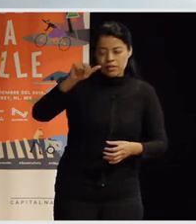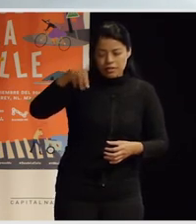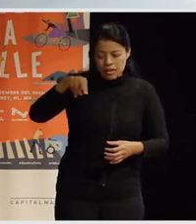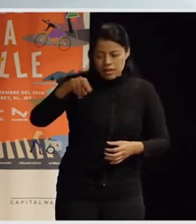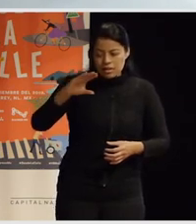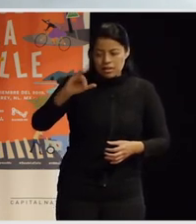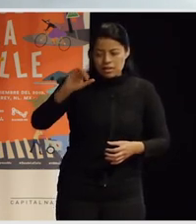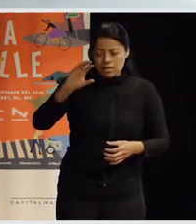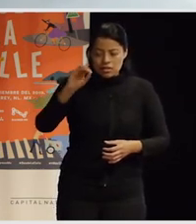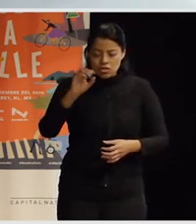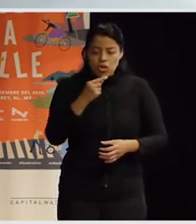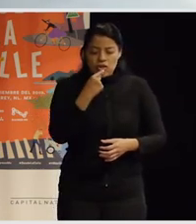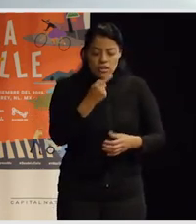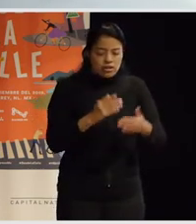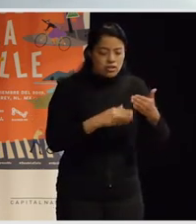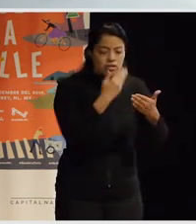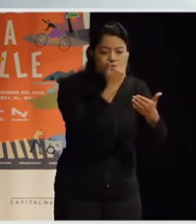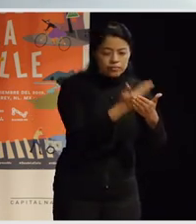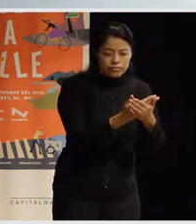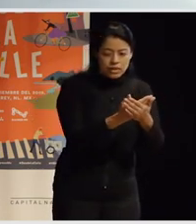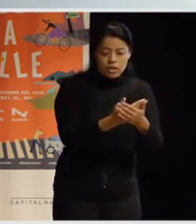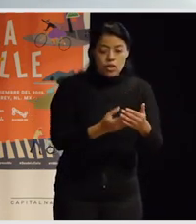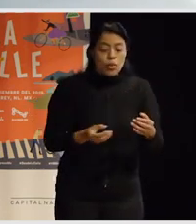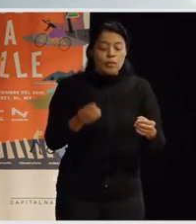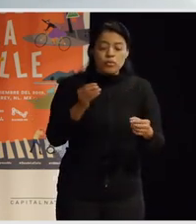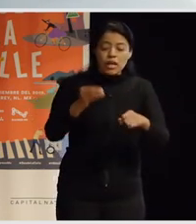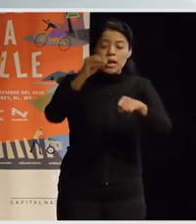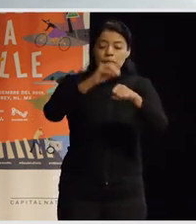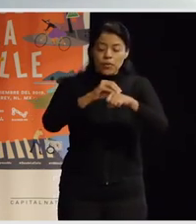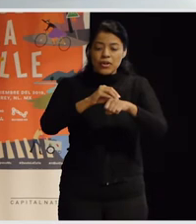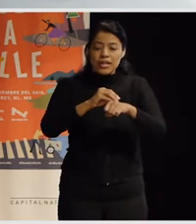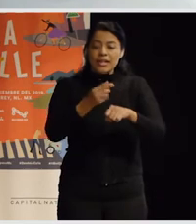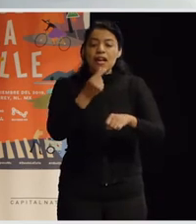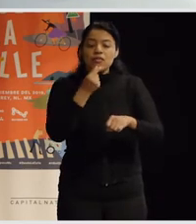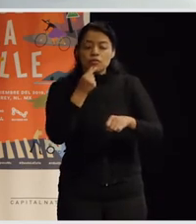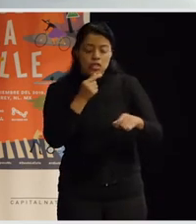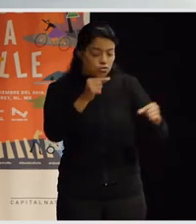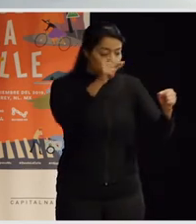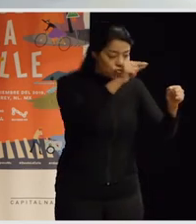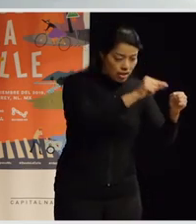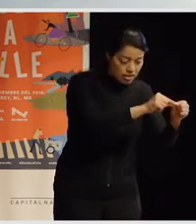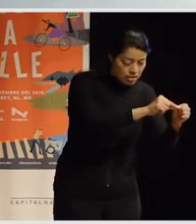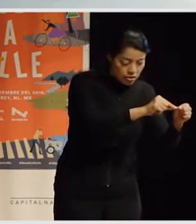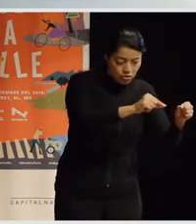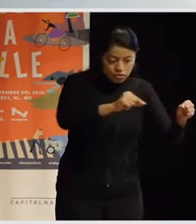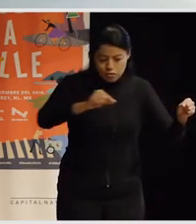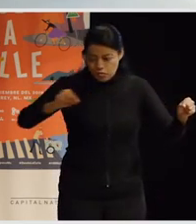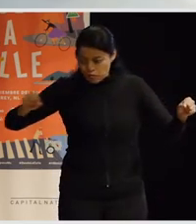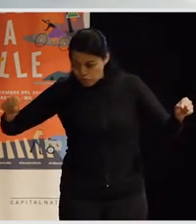o su propuesta es tomemos a la infancia como parámetro porque si hacemos una ciudad, un pueblo, un barrio seguro, amable,